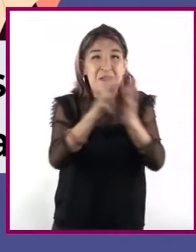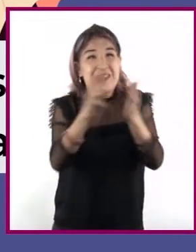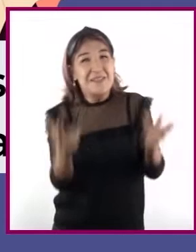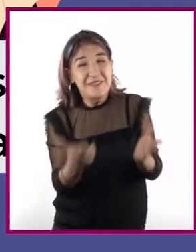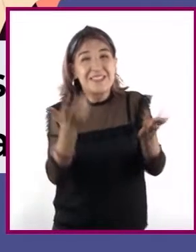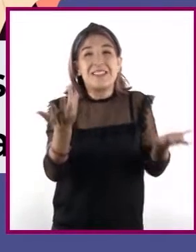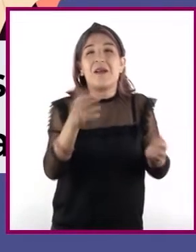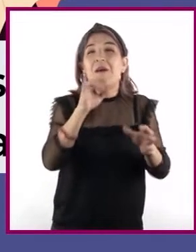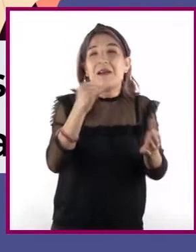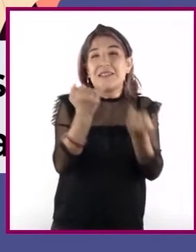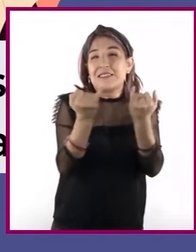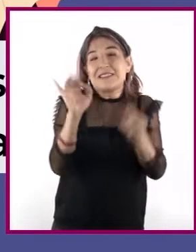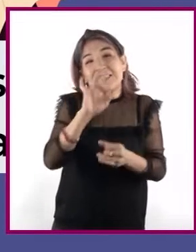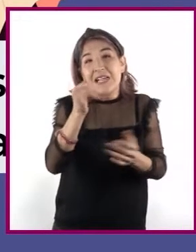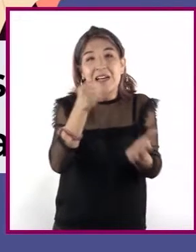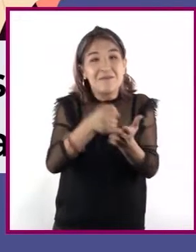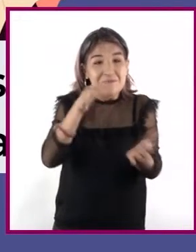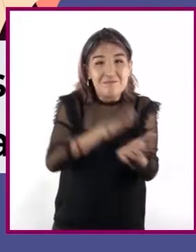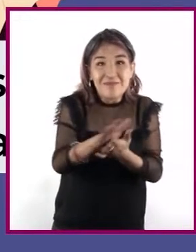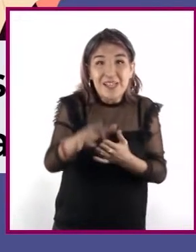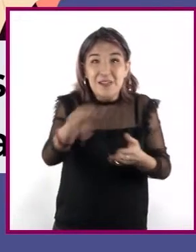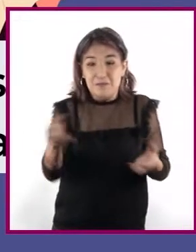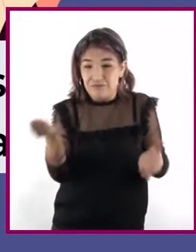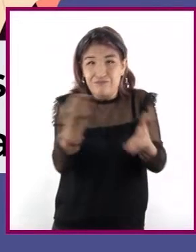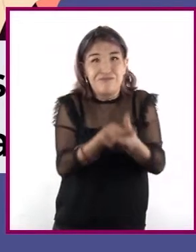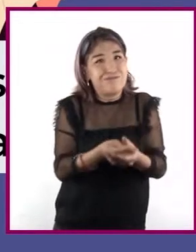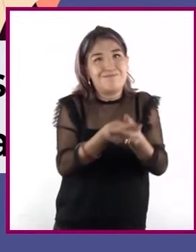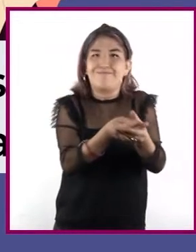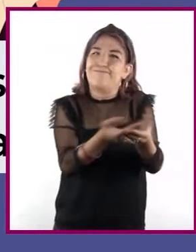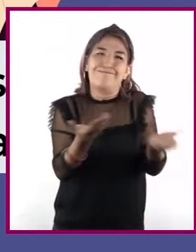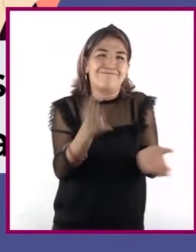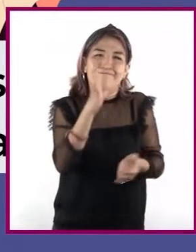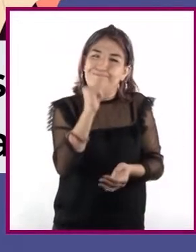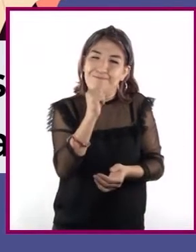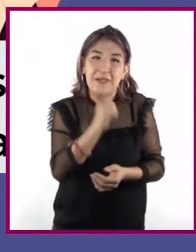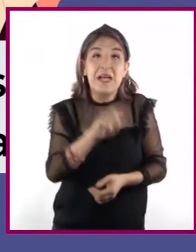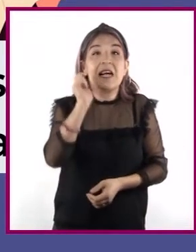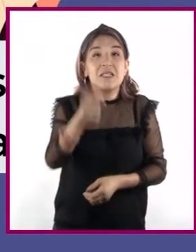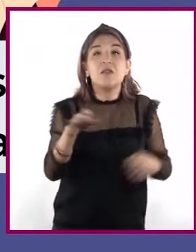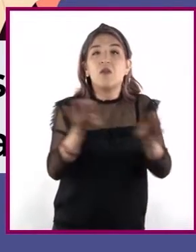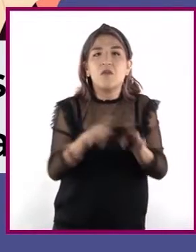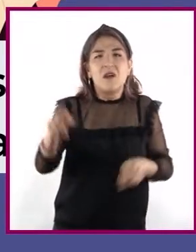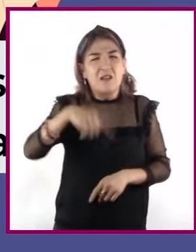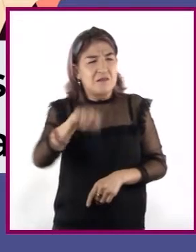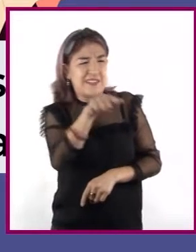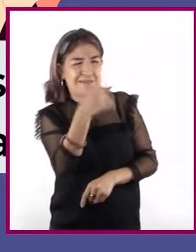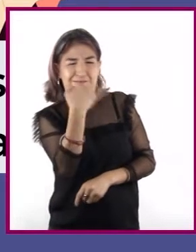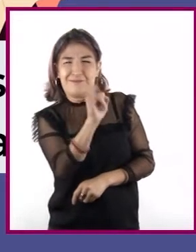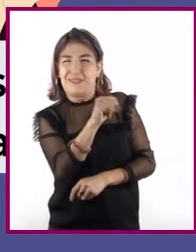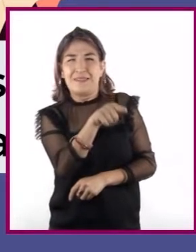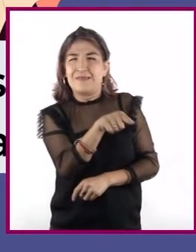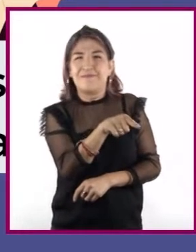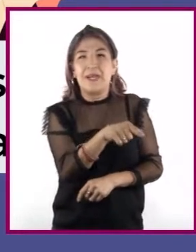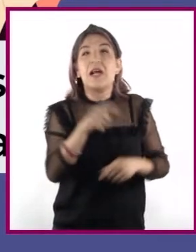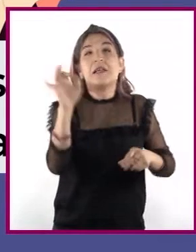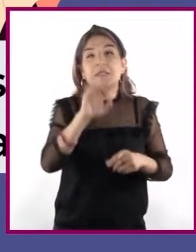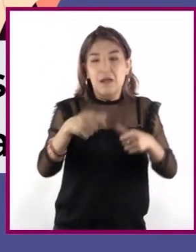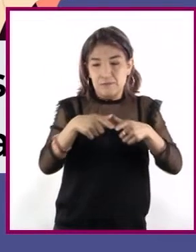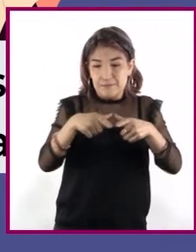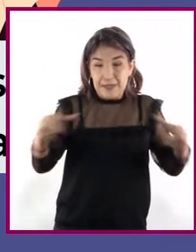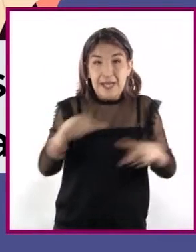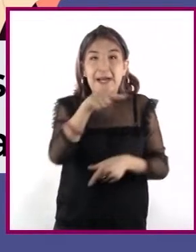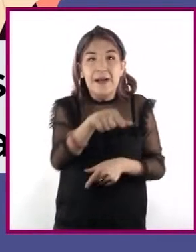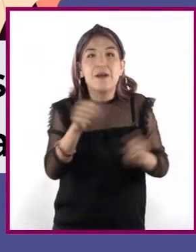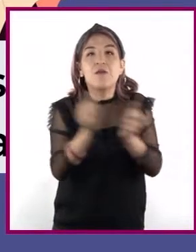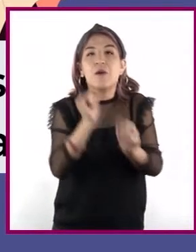o impresiones de las páginas web que consultaron. Pero nadie las juzgaría si llevan tarjetas con